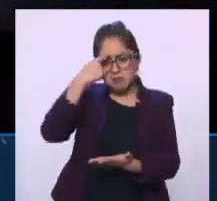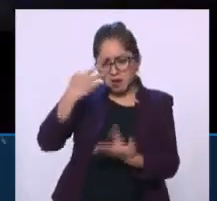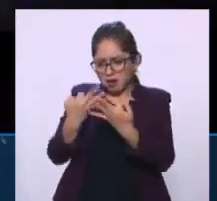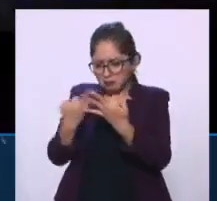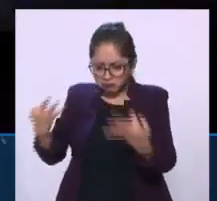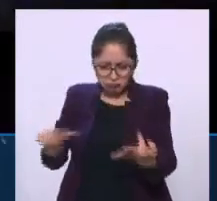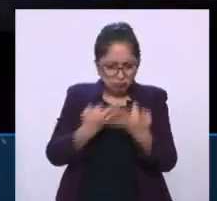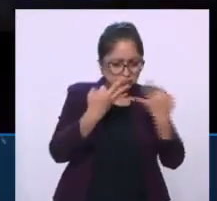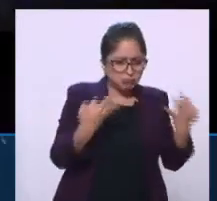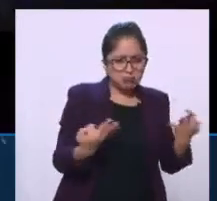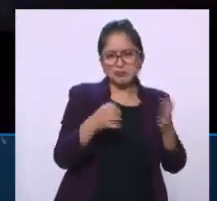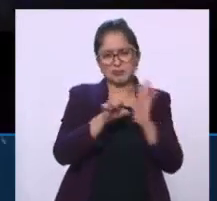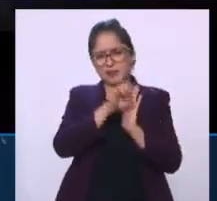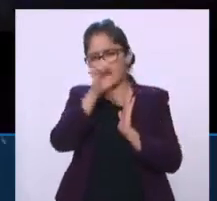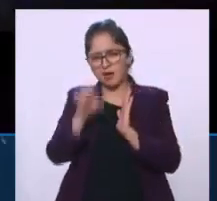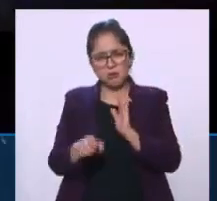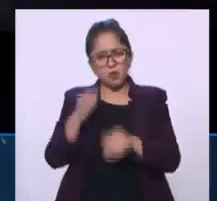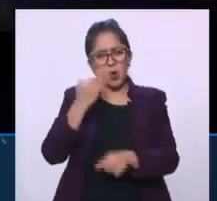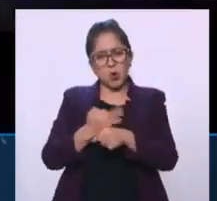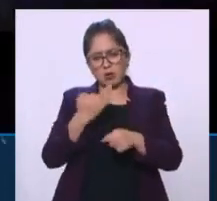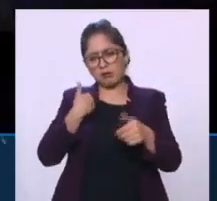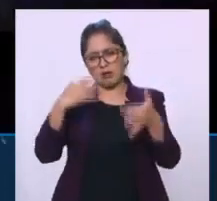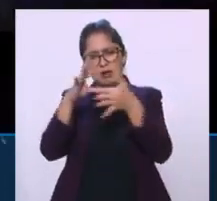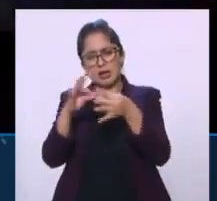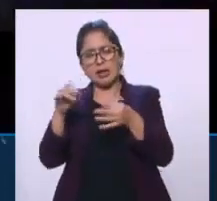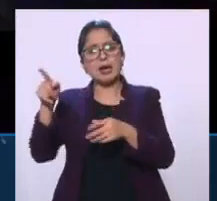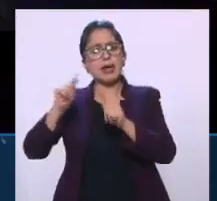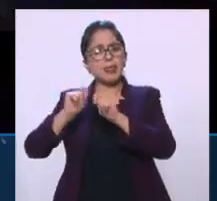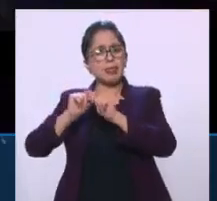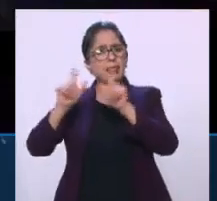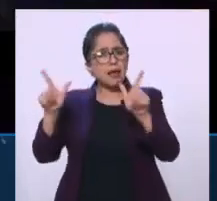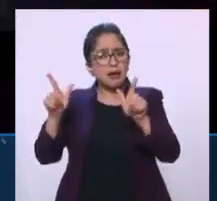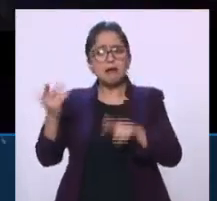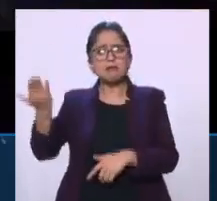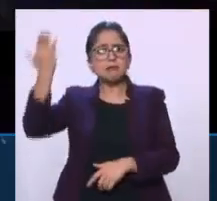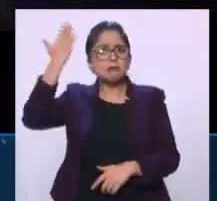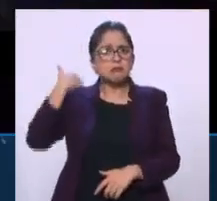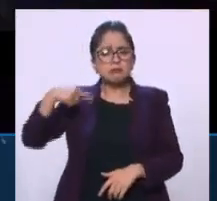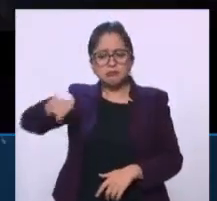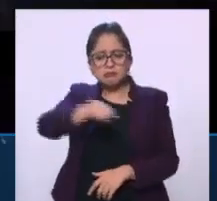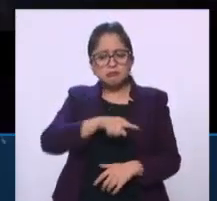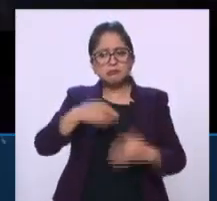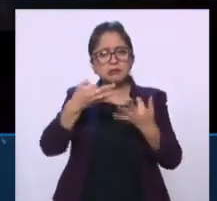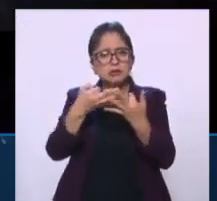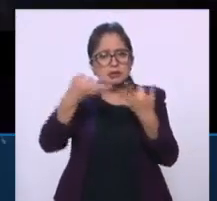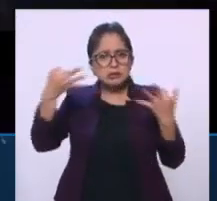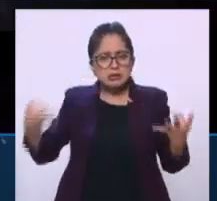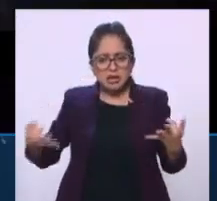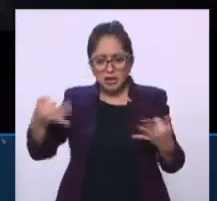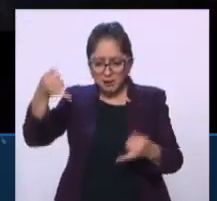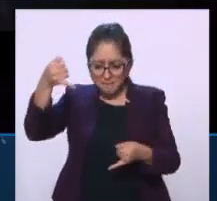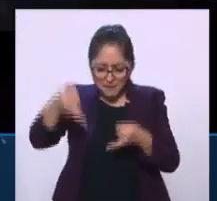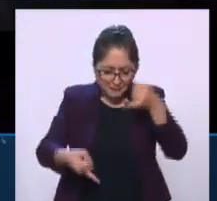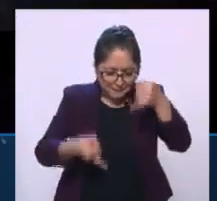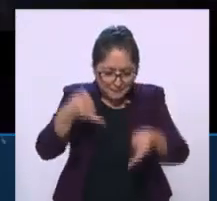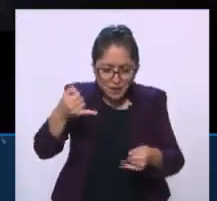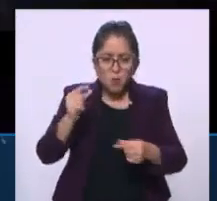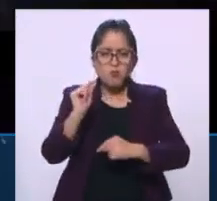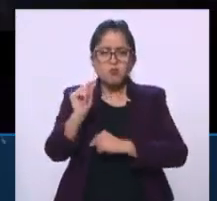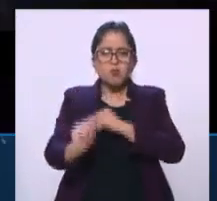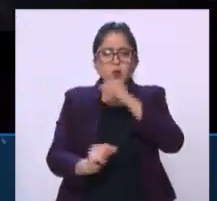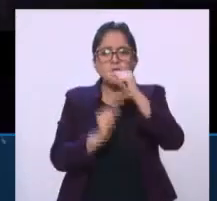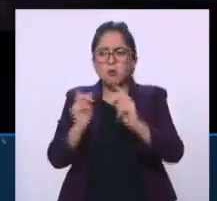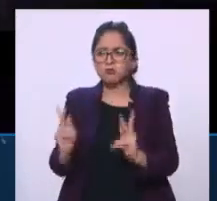incluso te puedo dar aquí números en Tlaxcala, que hace años los suelos estaban erosionados y poco a poco con prácticas